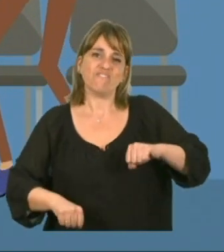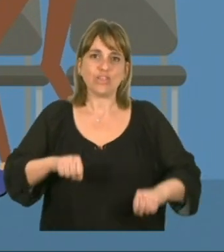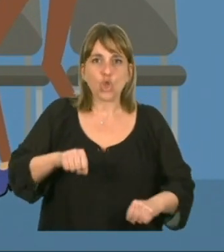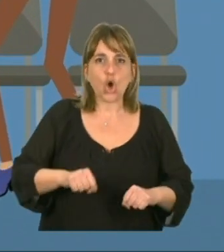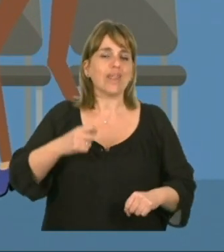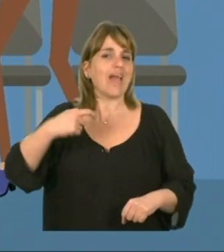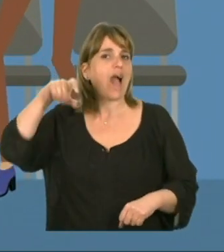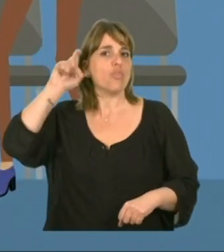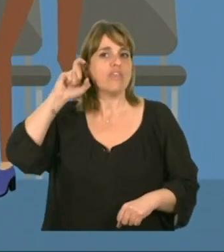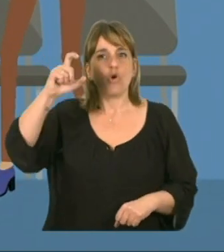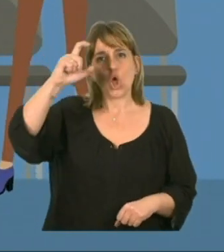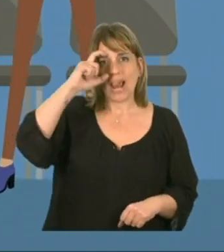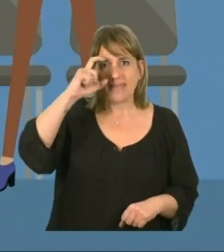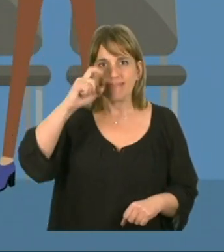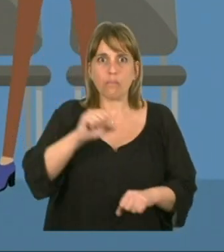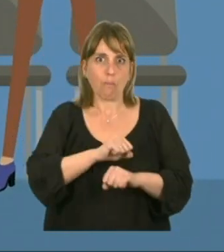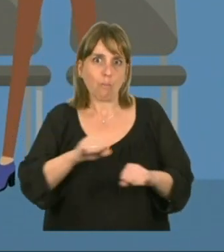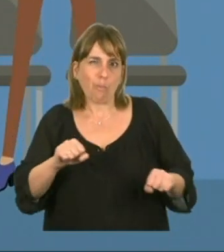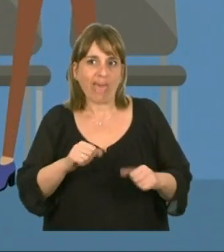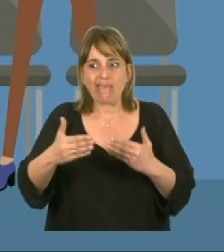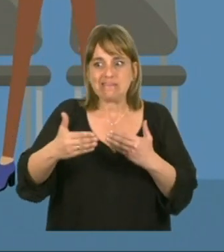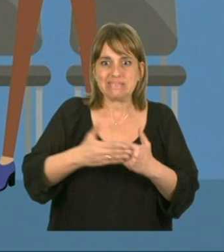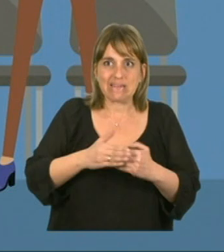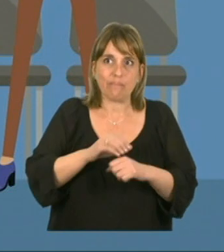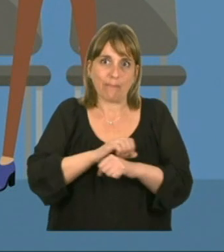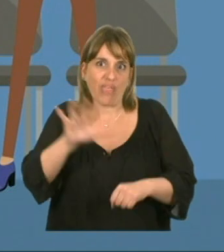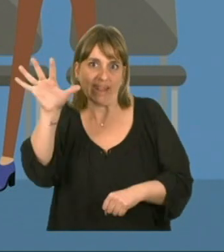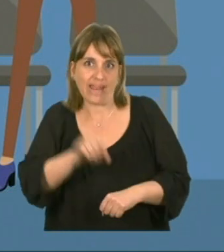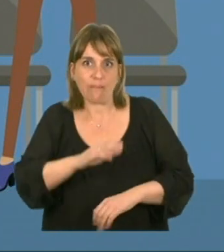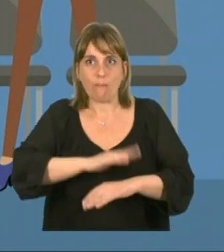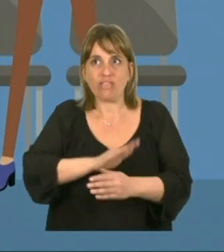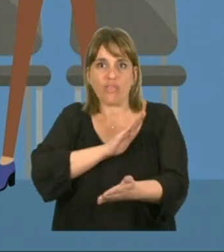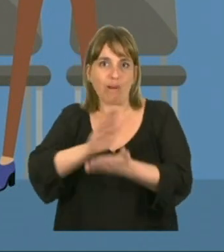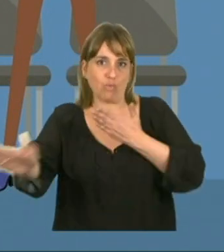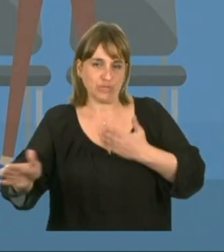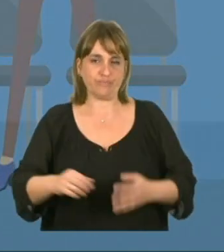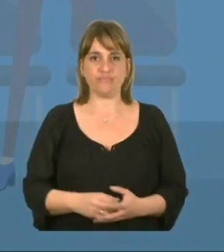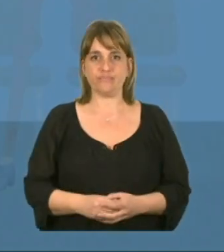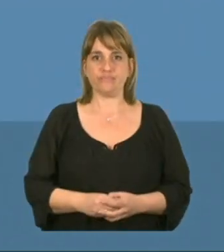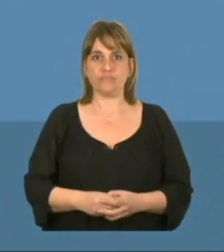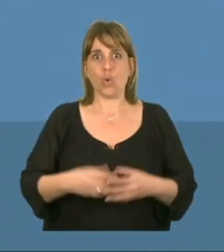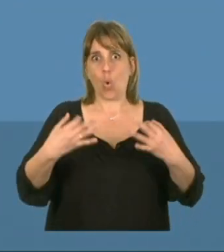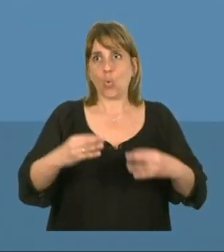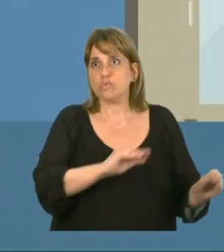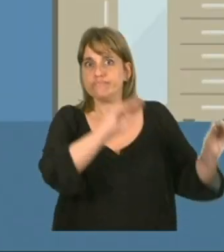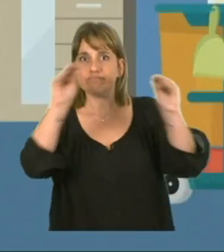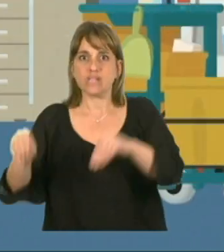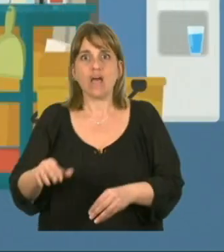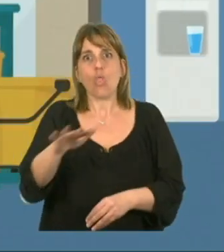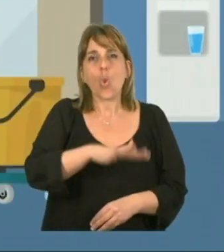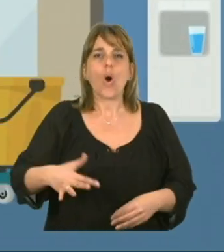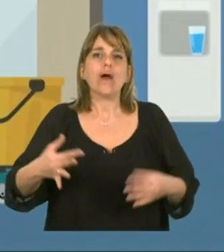audífonos, lentes, procurando mantenerlos cerca y trasladarlos al momento de la evacuación. En el traslado a zonas seguras,